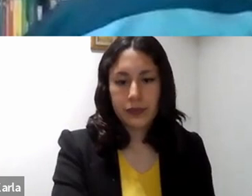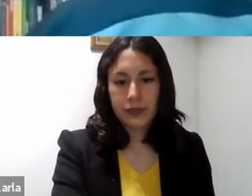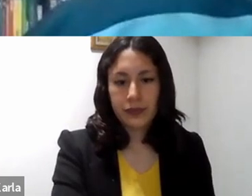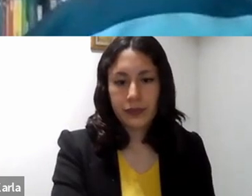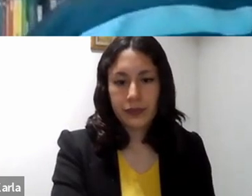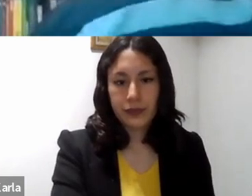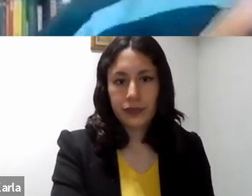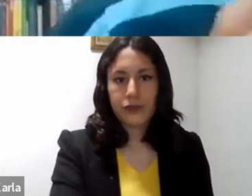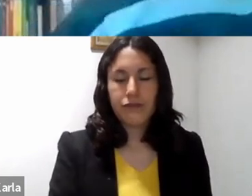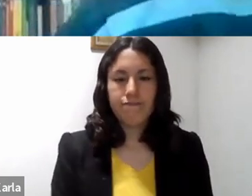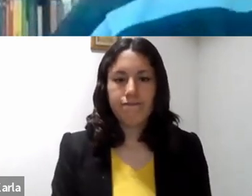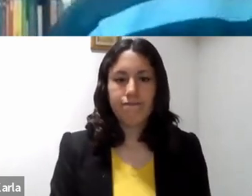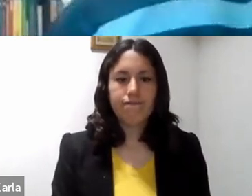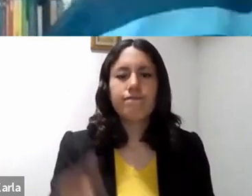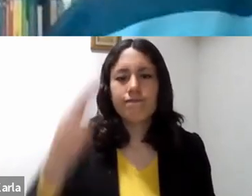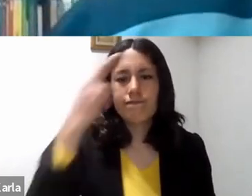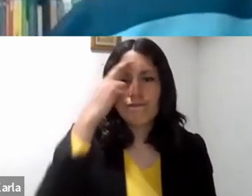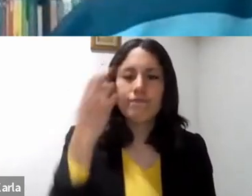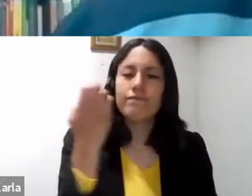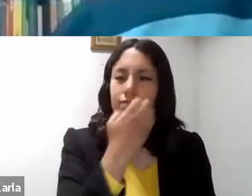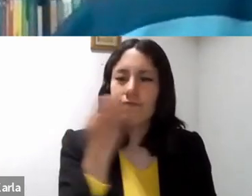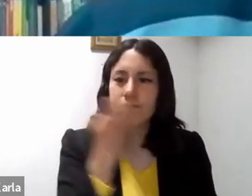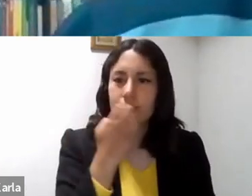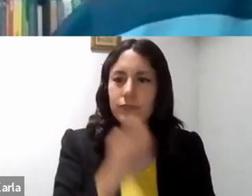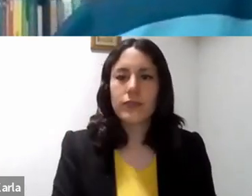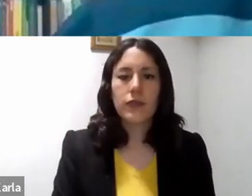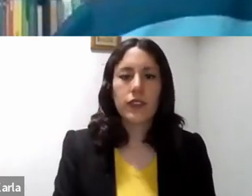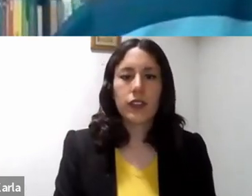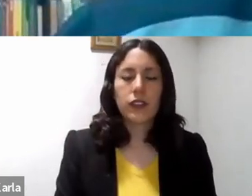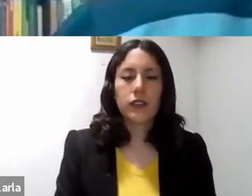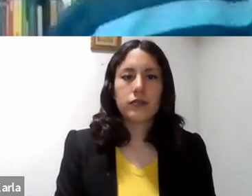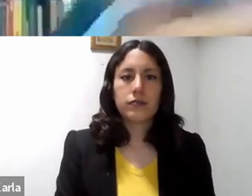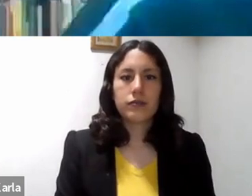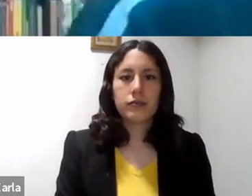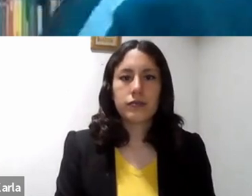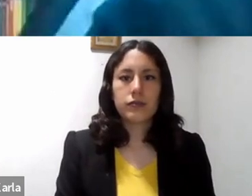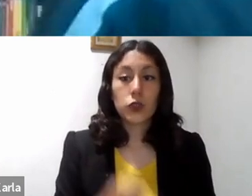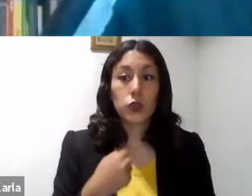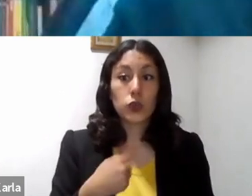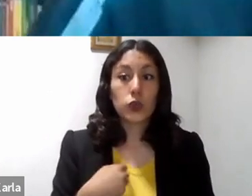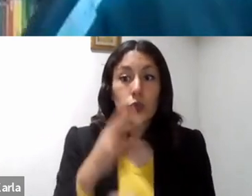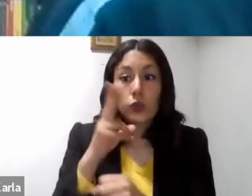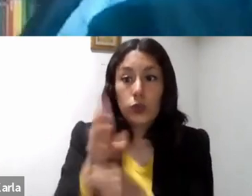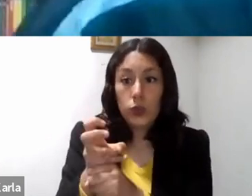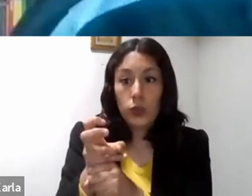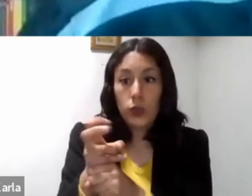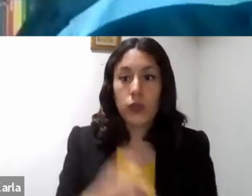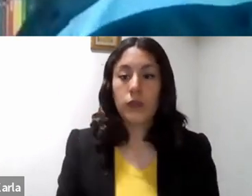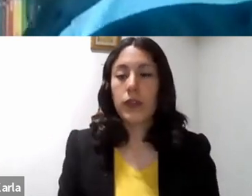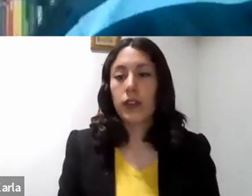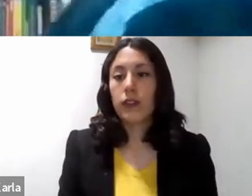este evangelio, refrescando nuestras memorias, recordando lo que ocurre en él, yo los invito, las invito a